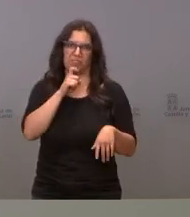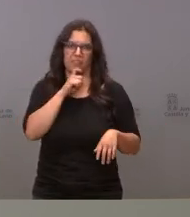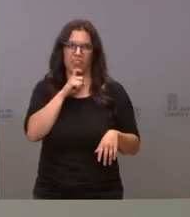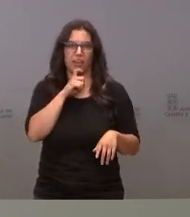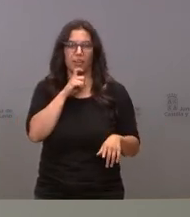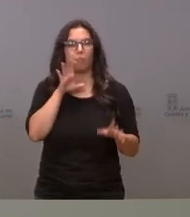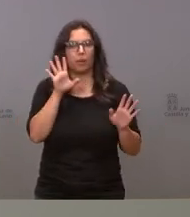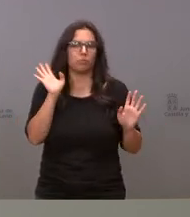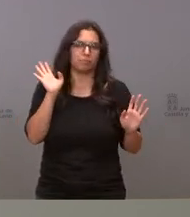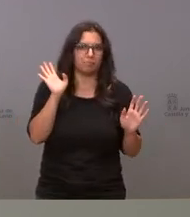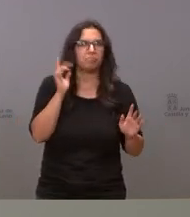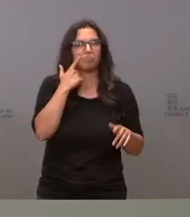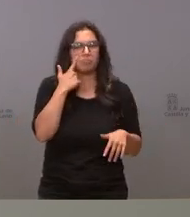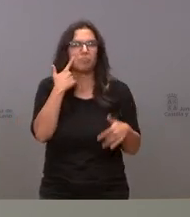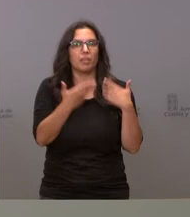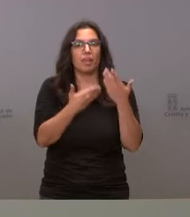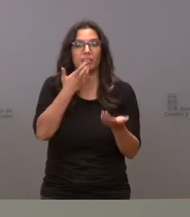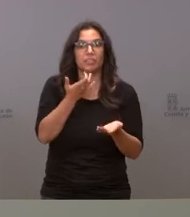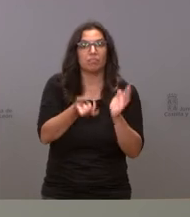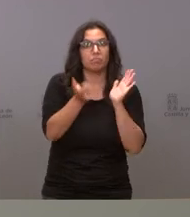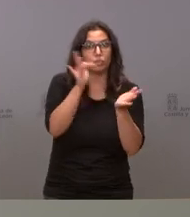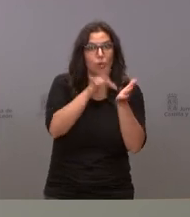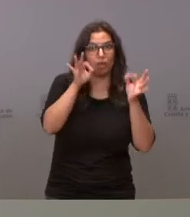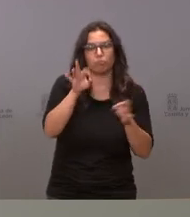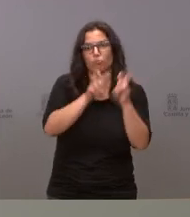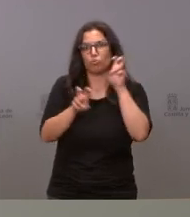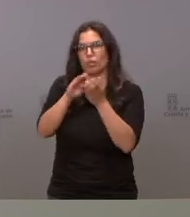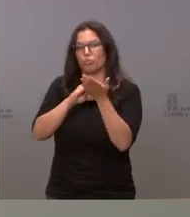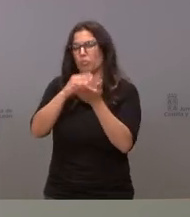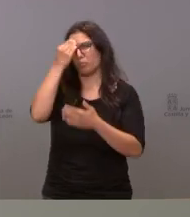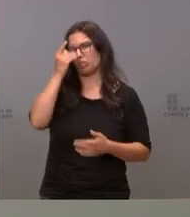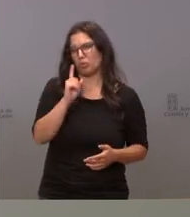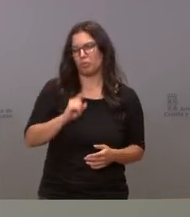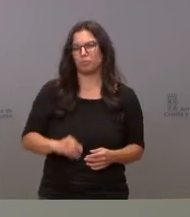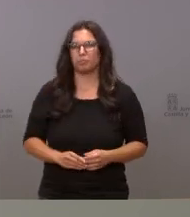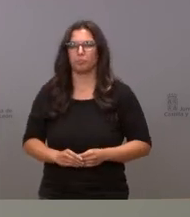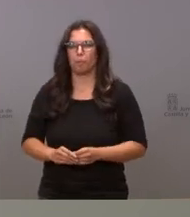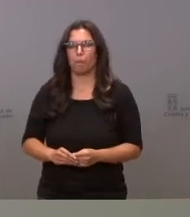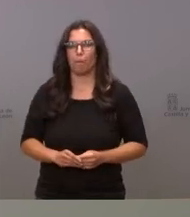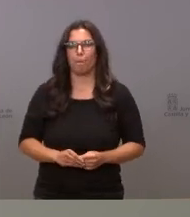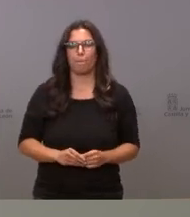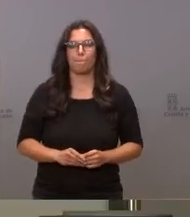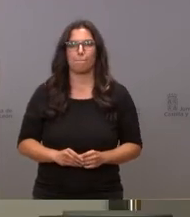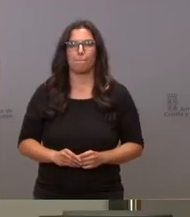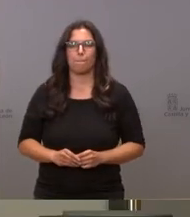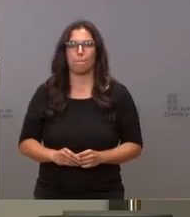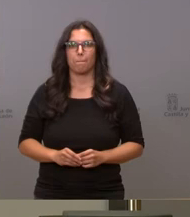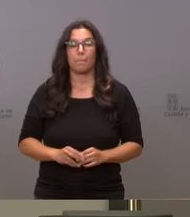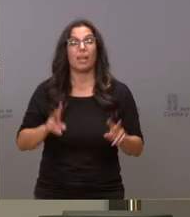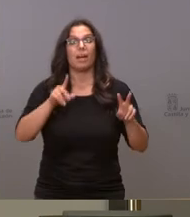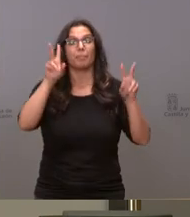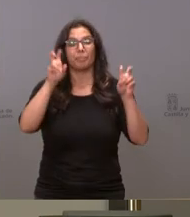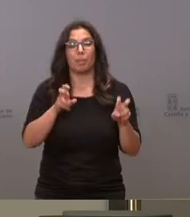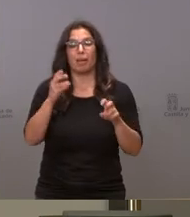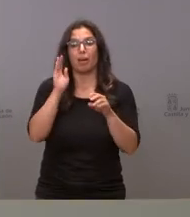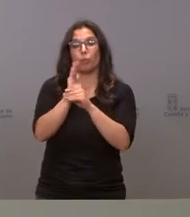iremos iremos viendo y se busca la solución pero lo veo bastante poco probable y en cuanto a los cuidados